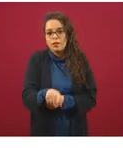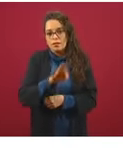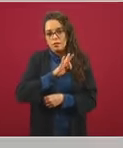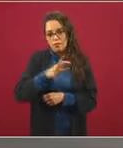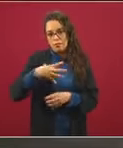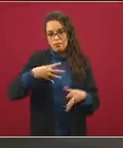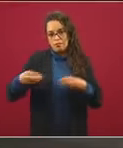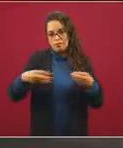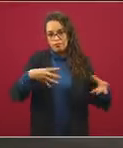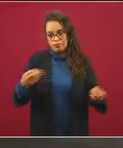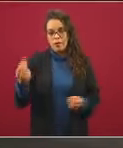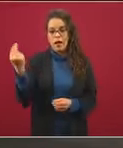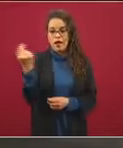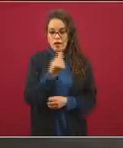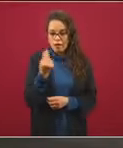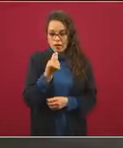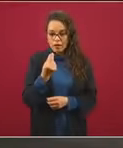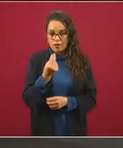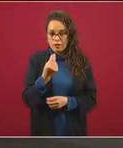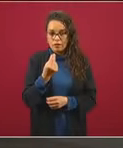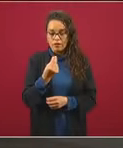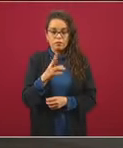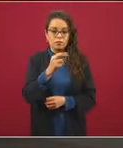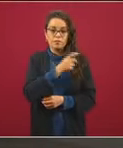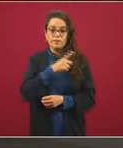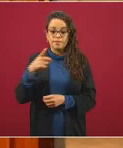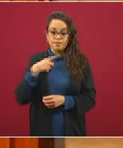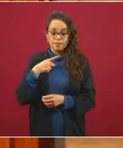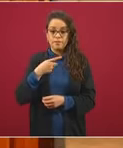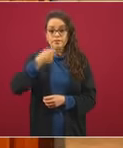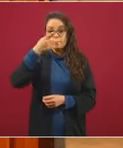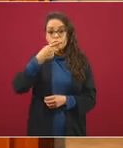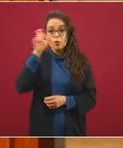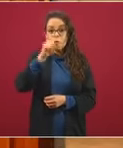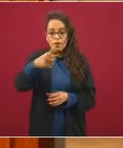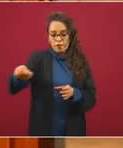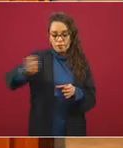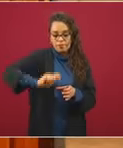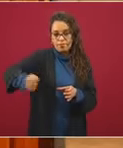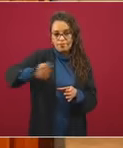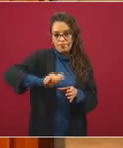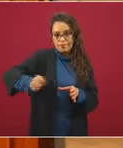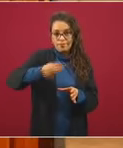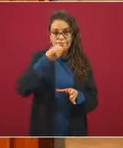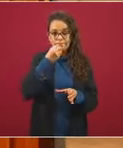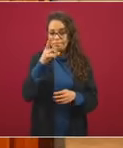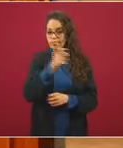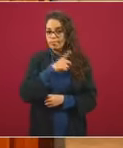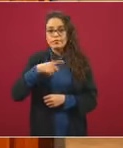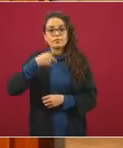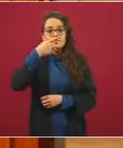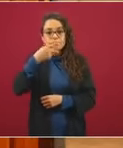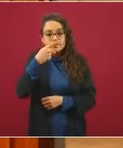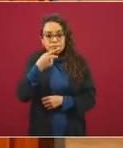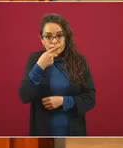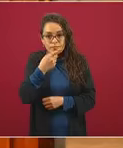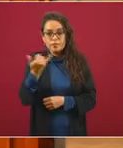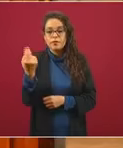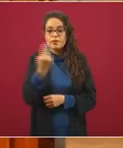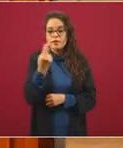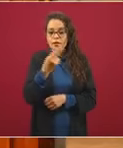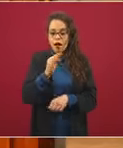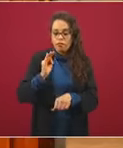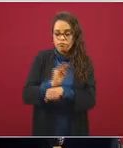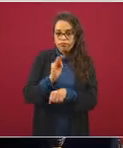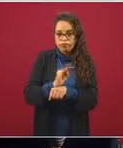sirviéndose los alimentos, probablemente sin hablar y solicitar a los restauranteros que pongan acrílicos o vidrios